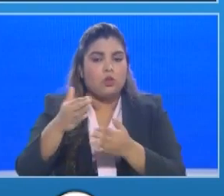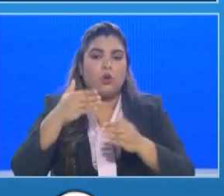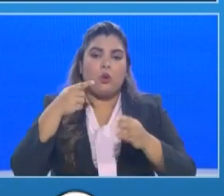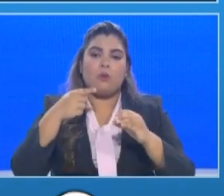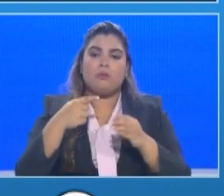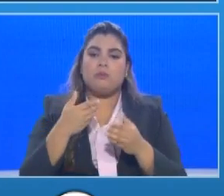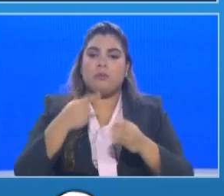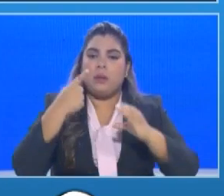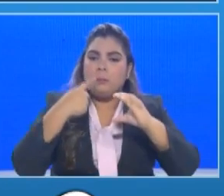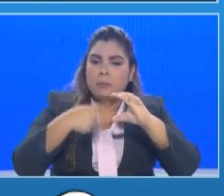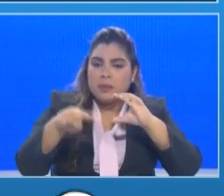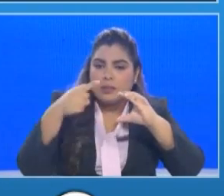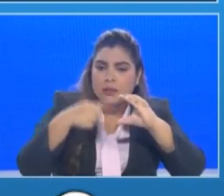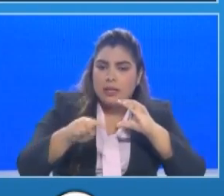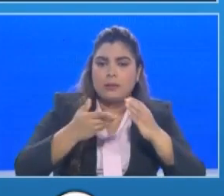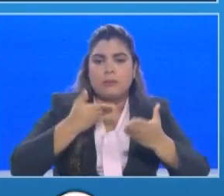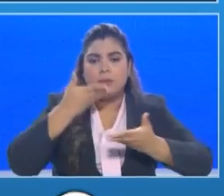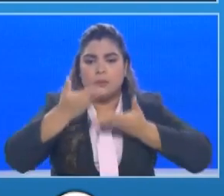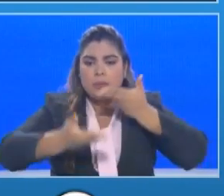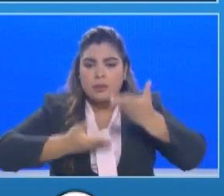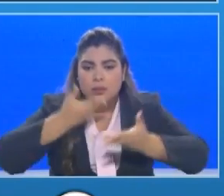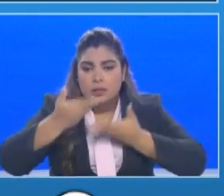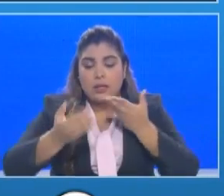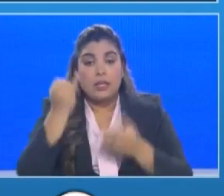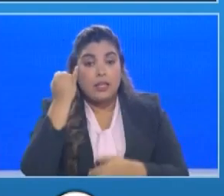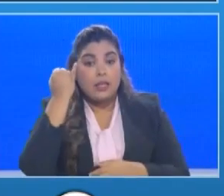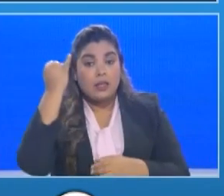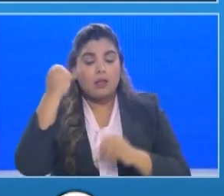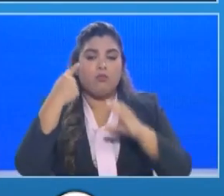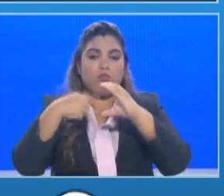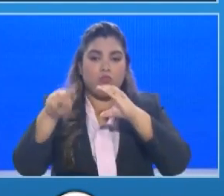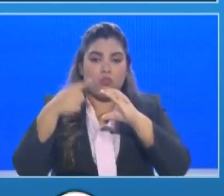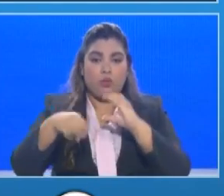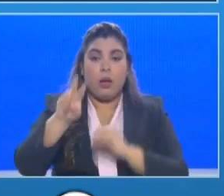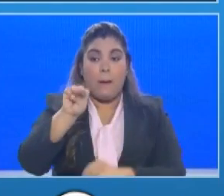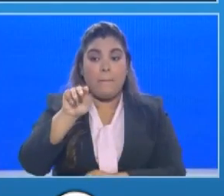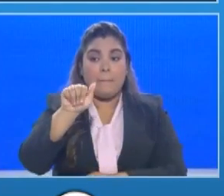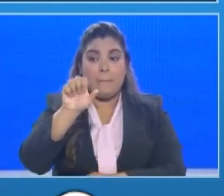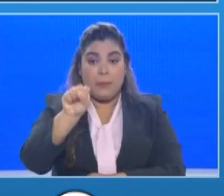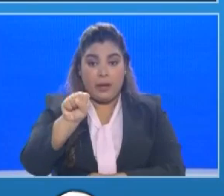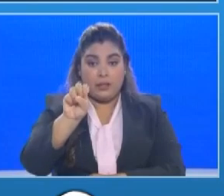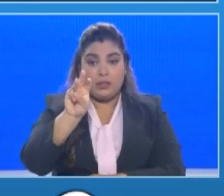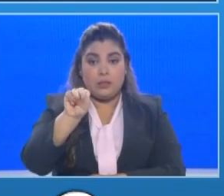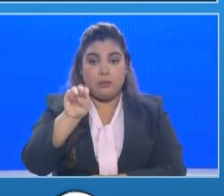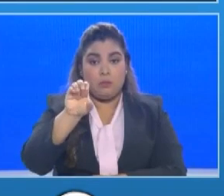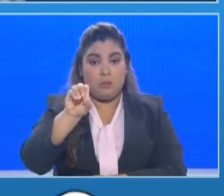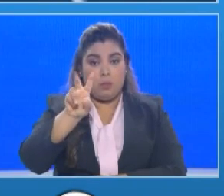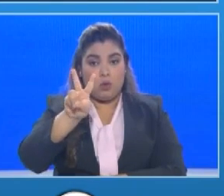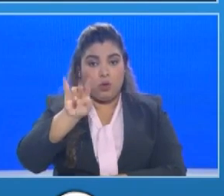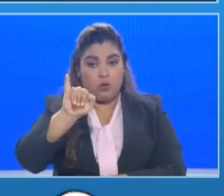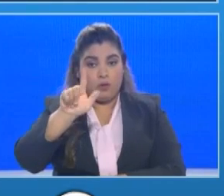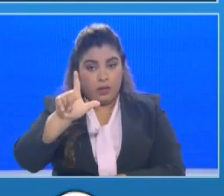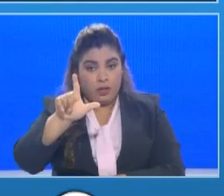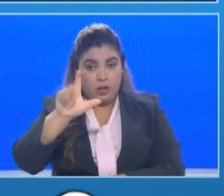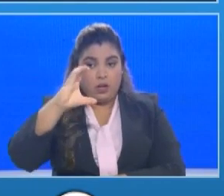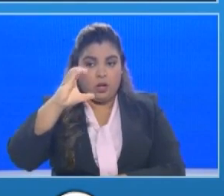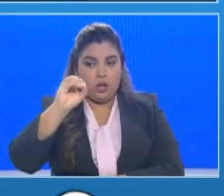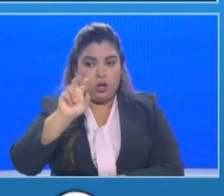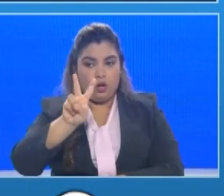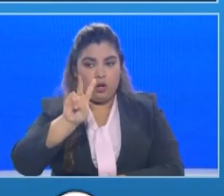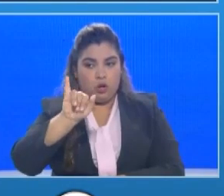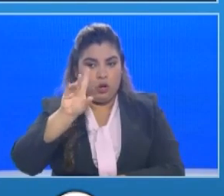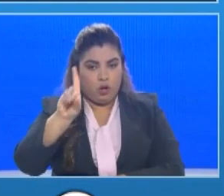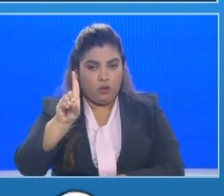para enfrentar COVID. Así que el canal más móvil COVID-19 es una vía de comunicación,